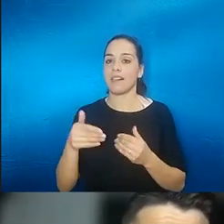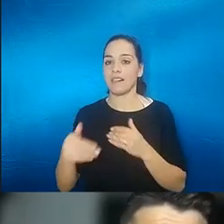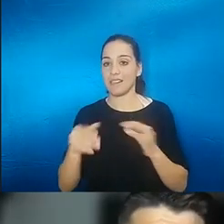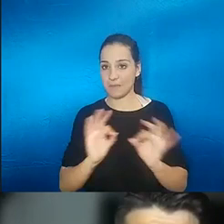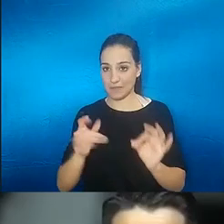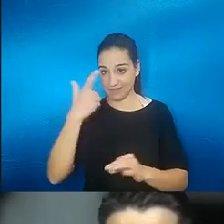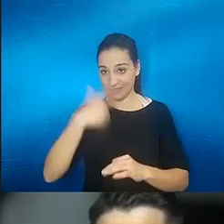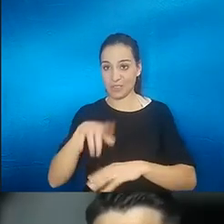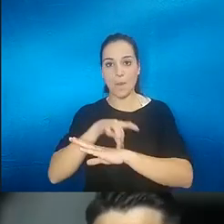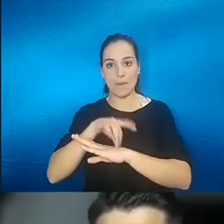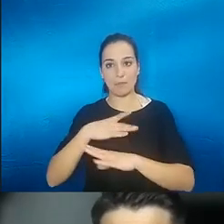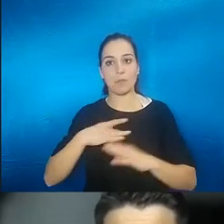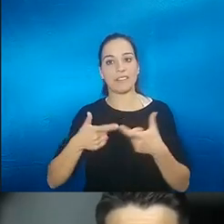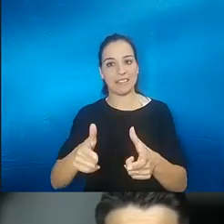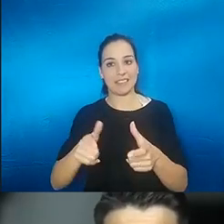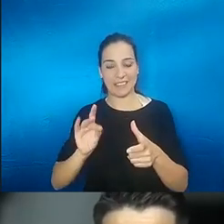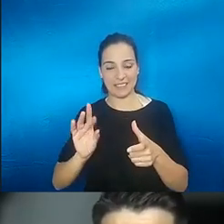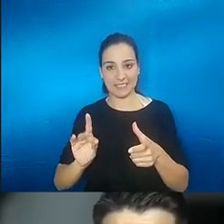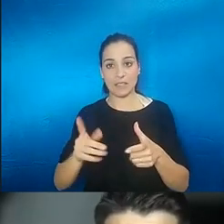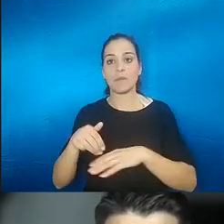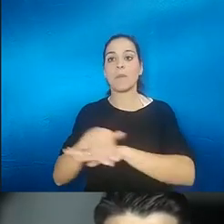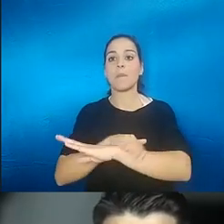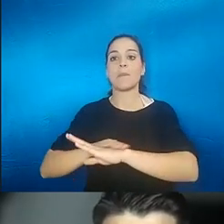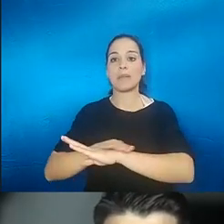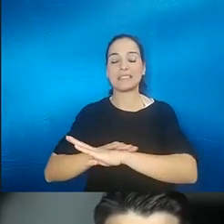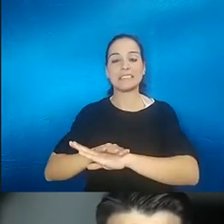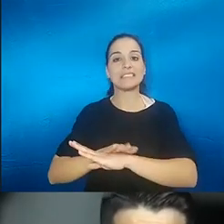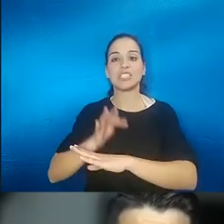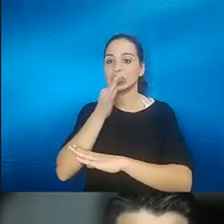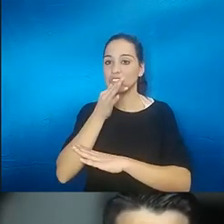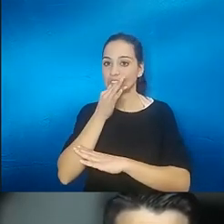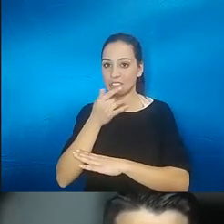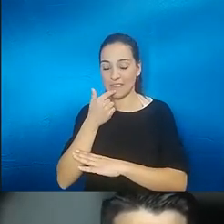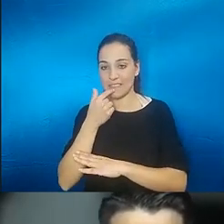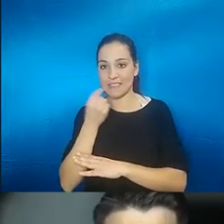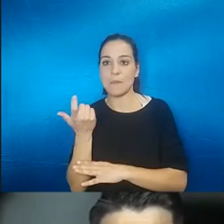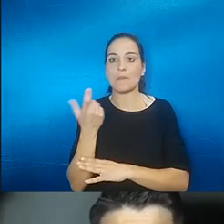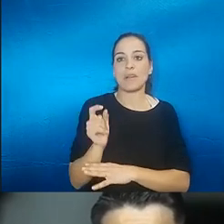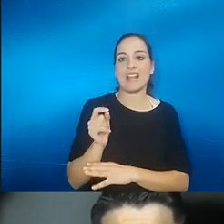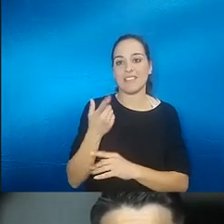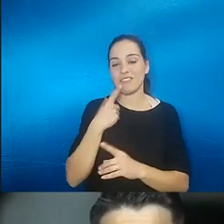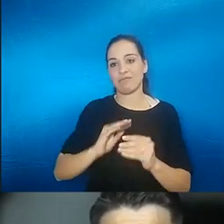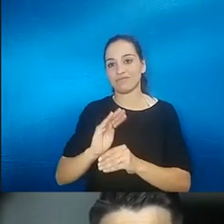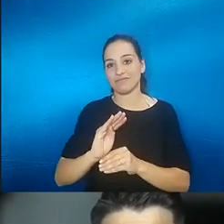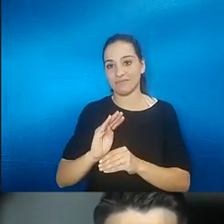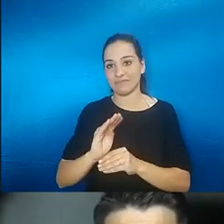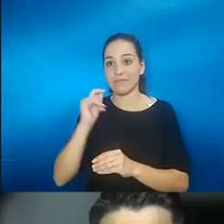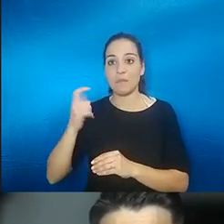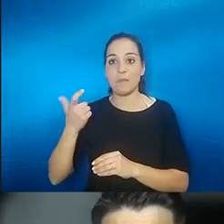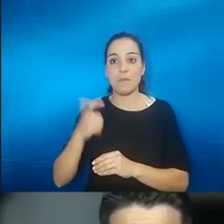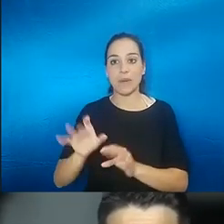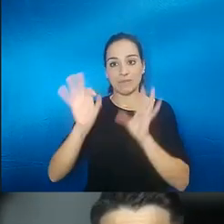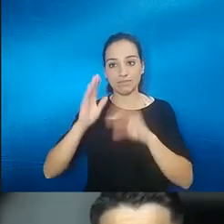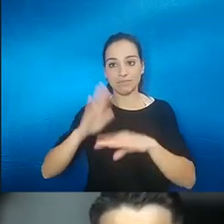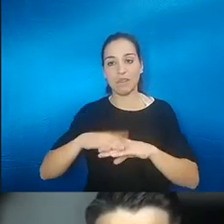médico lo puedo recetar pero el ministerio aún no ha dado lo que se llama precio de financiación entonces al no tener un precio establecido